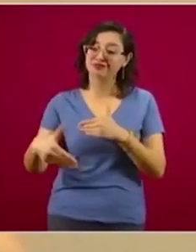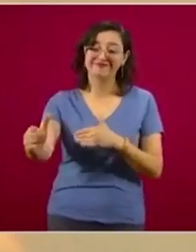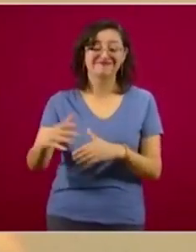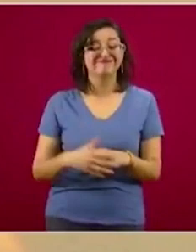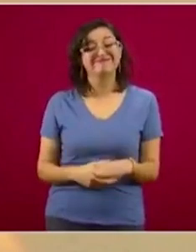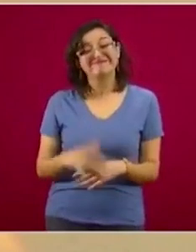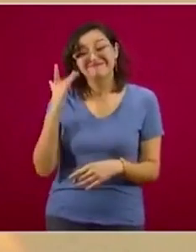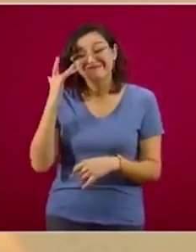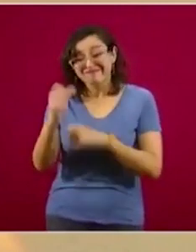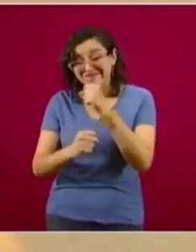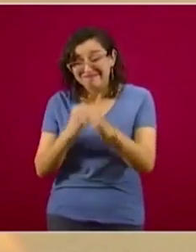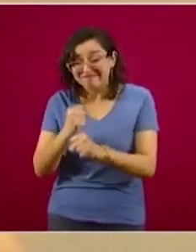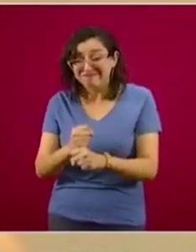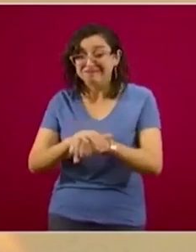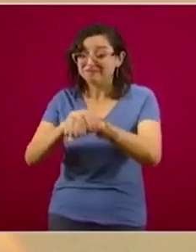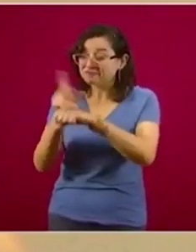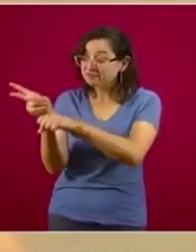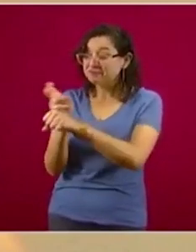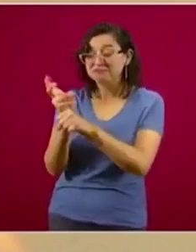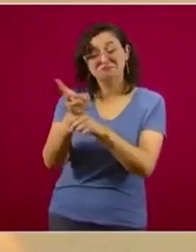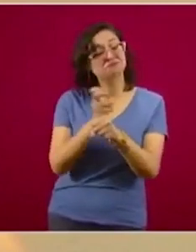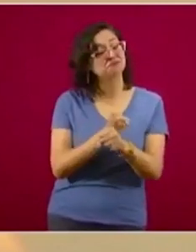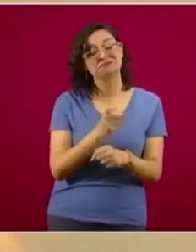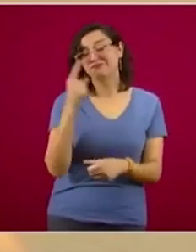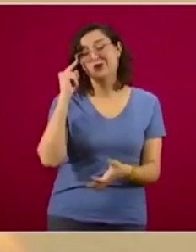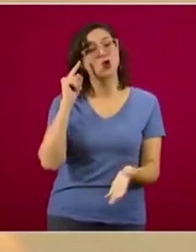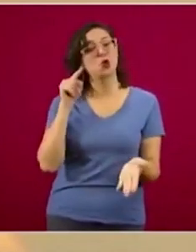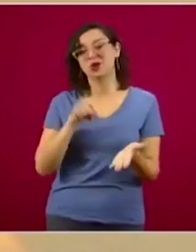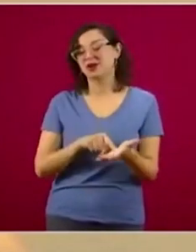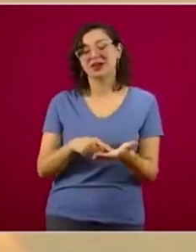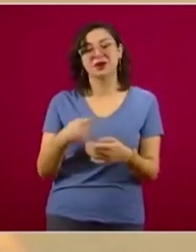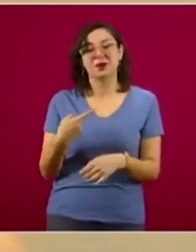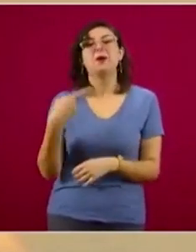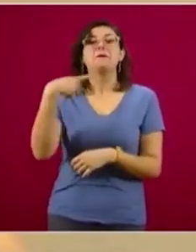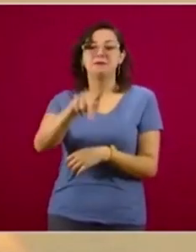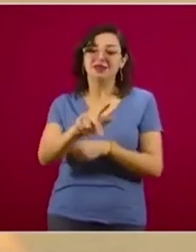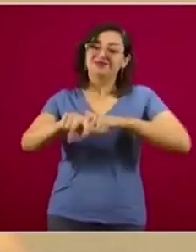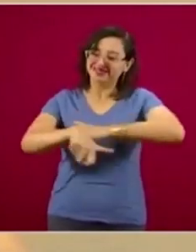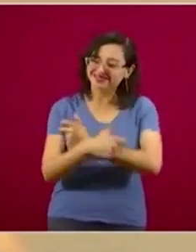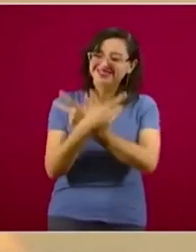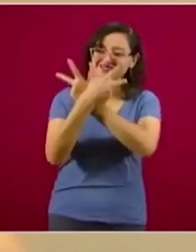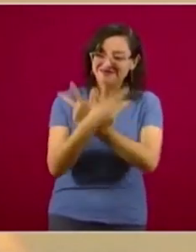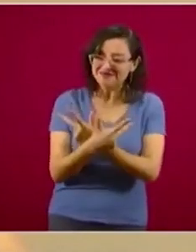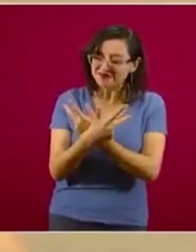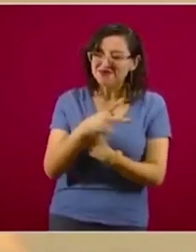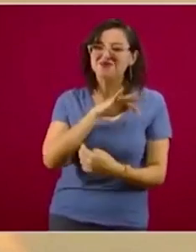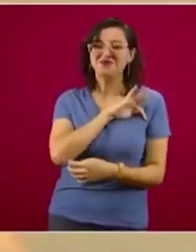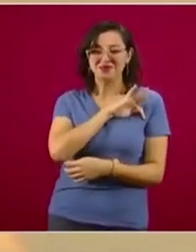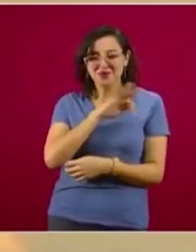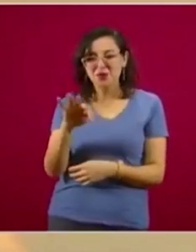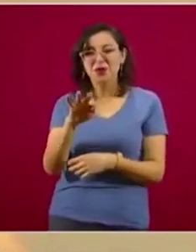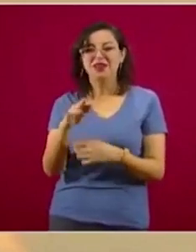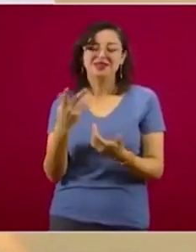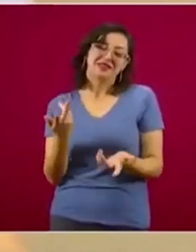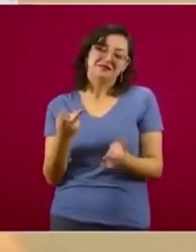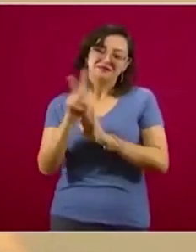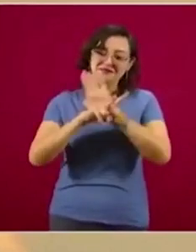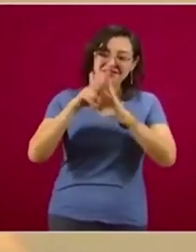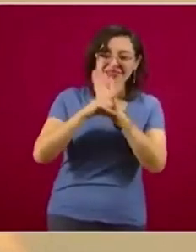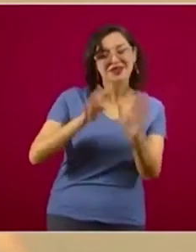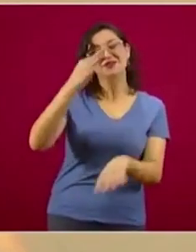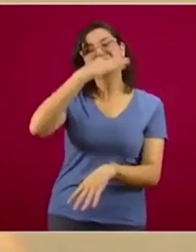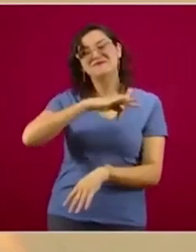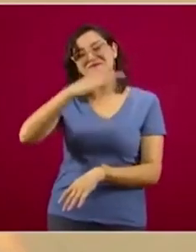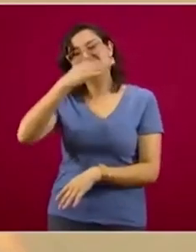cumpleaños lo puedas festejar con tus amigas en presencia. Pero como ya tenemos los medios electrónicos, puedes hacer una videofiesta y así